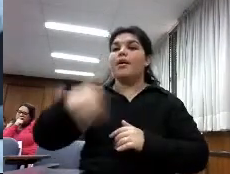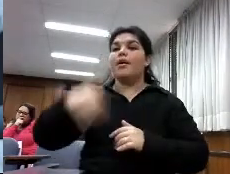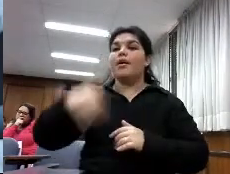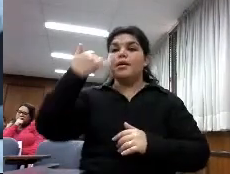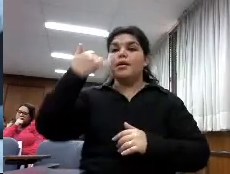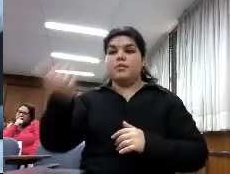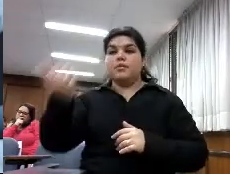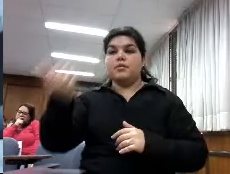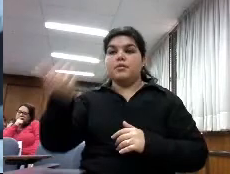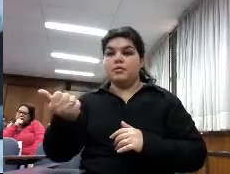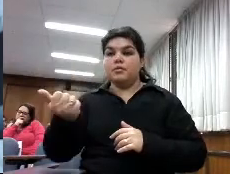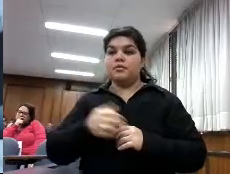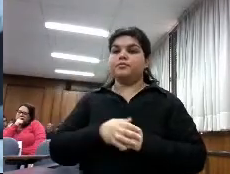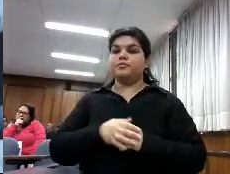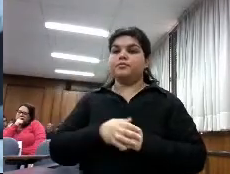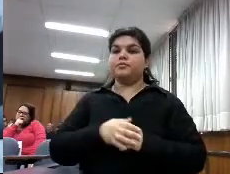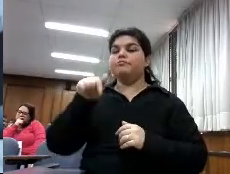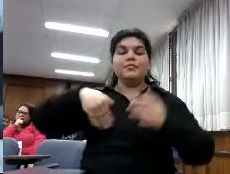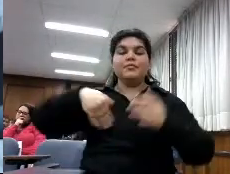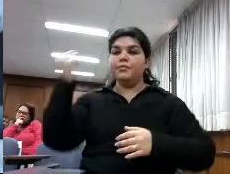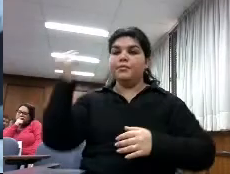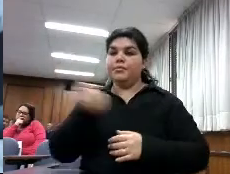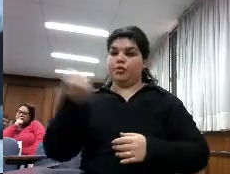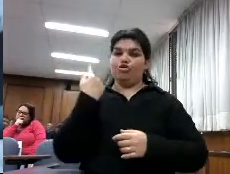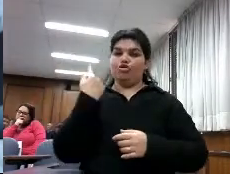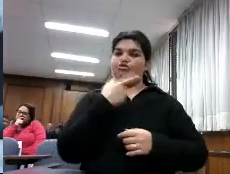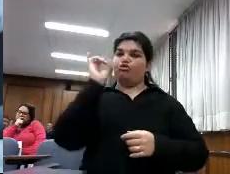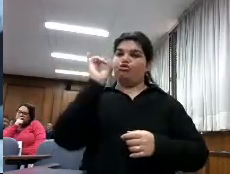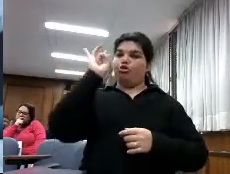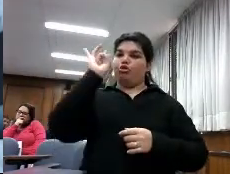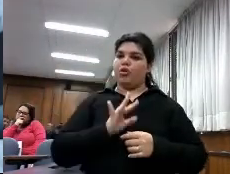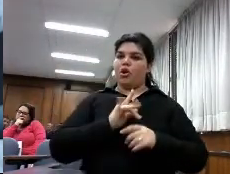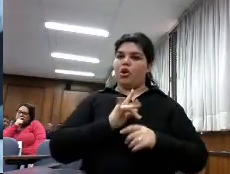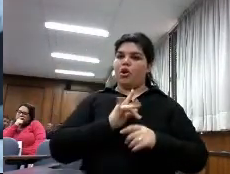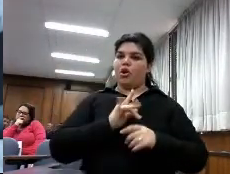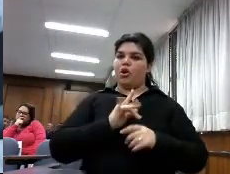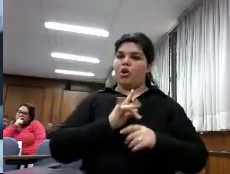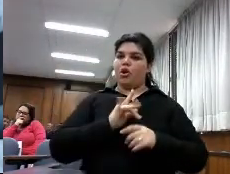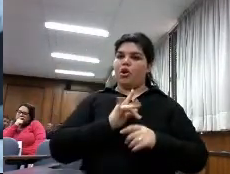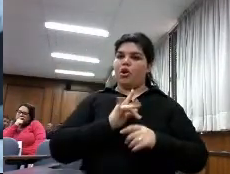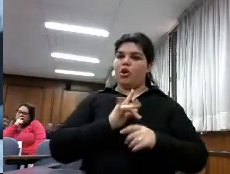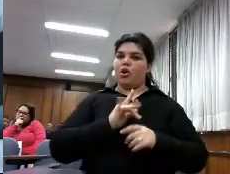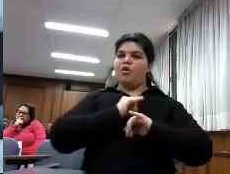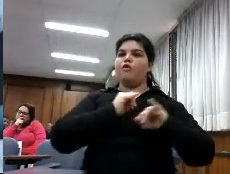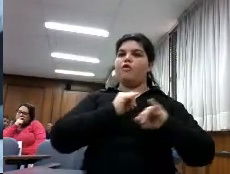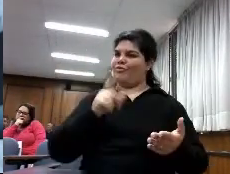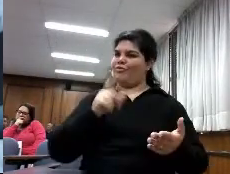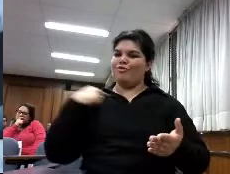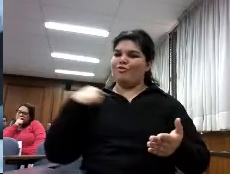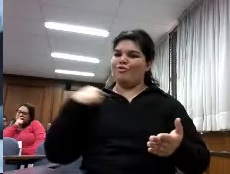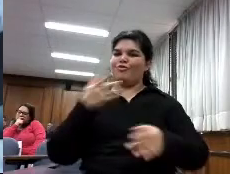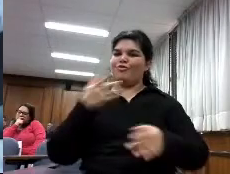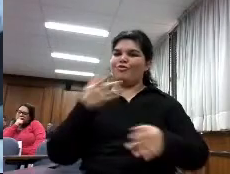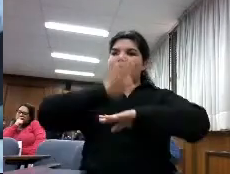fundamentalmente eso ser ya no sólo proveedores de contenidos sino proveedores de formación y esto que parece tan nuevo no es tan nuevo